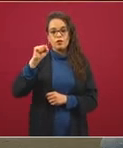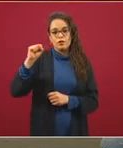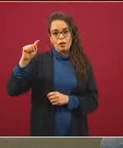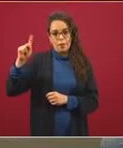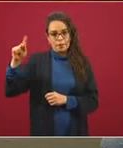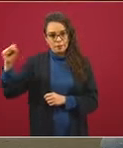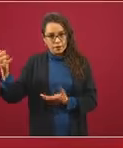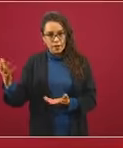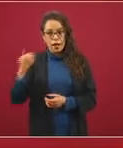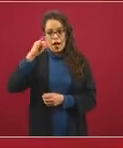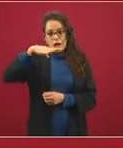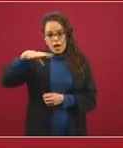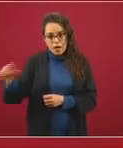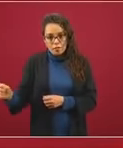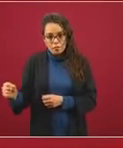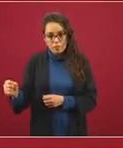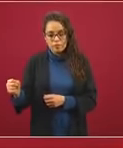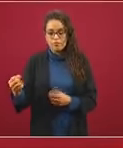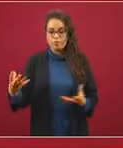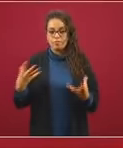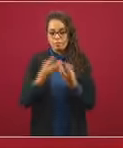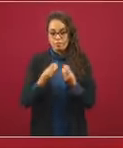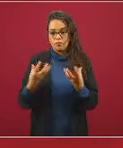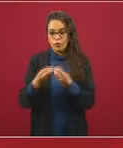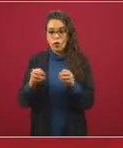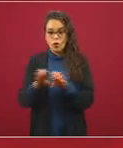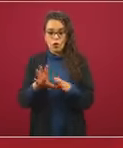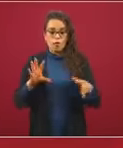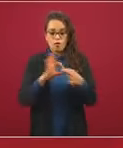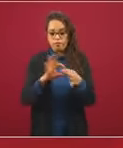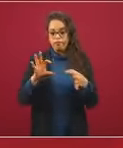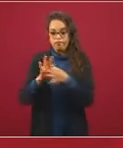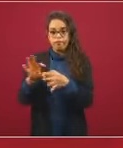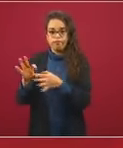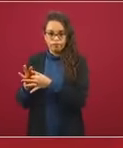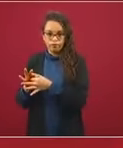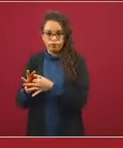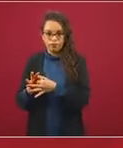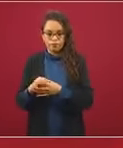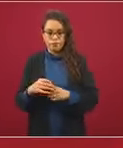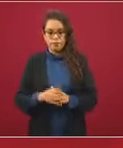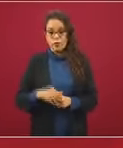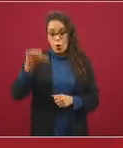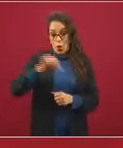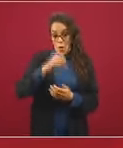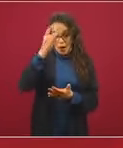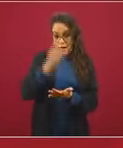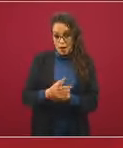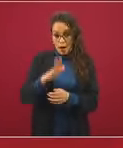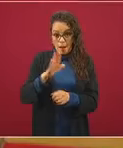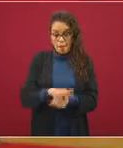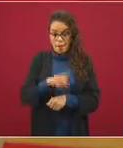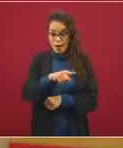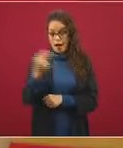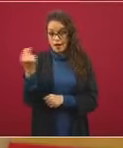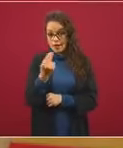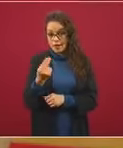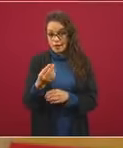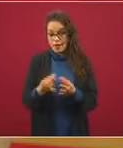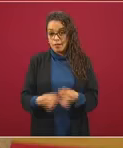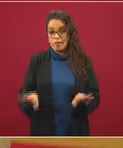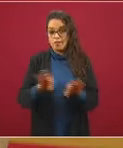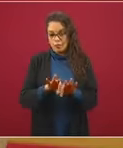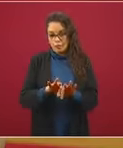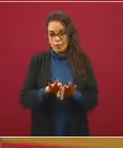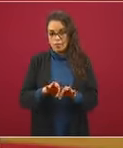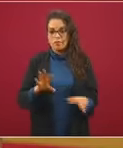Existen muchos elementos de interacción con otros sectores en el caso concreto que hoy nos ocupa se ve la interacción del sector